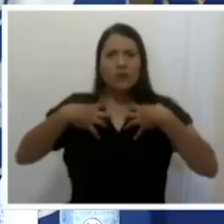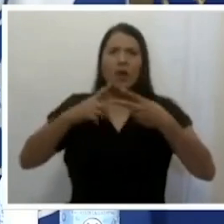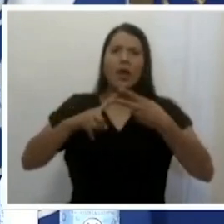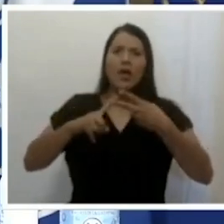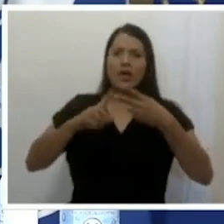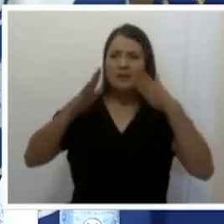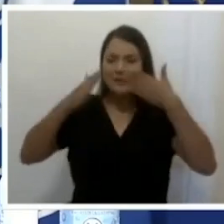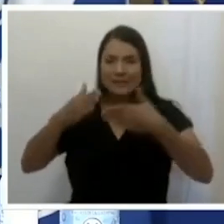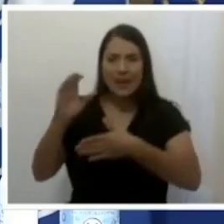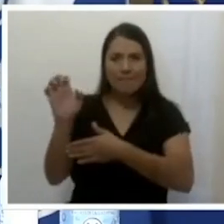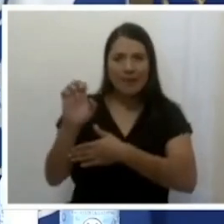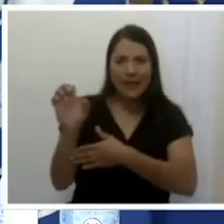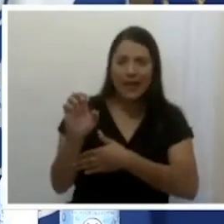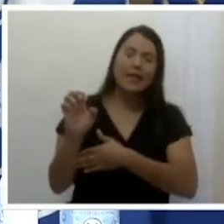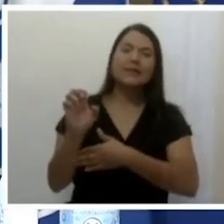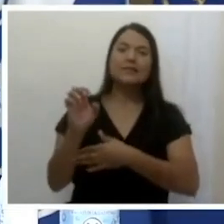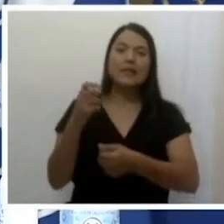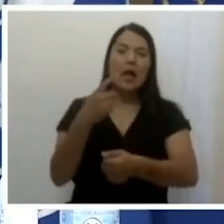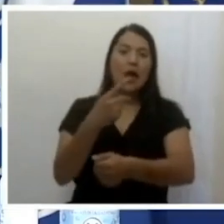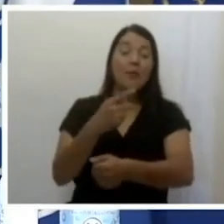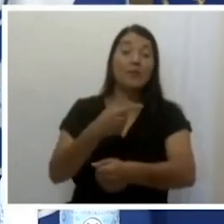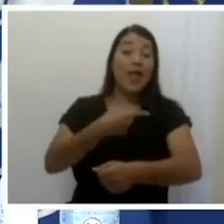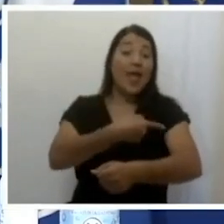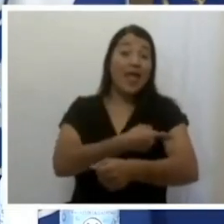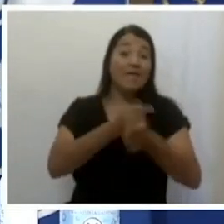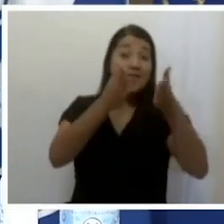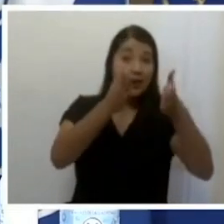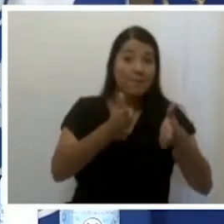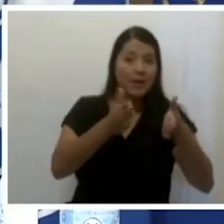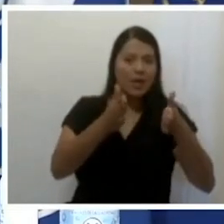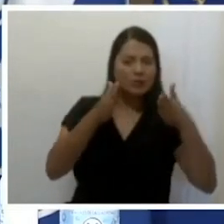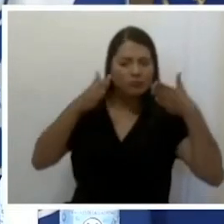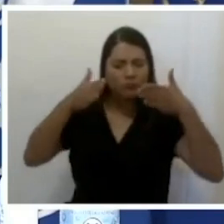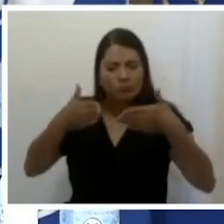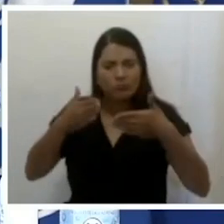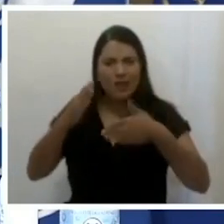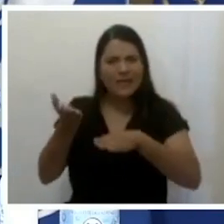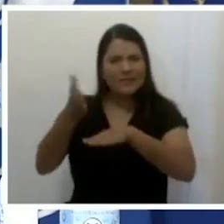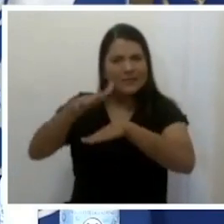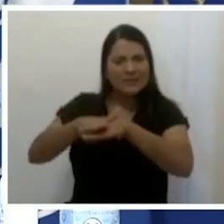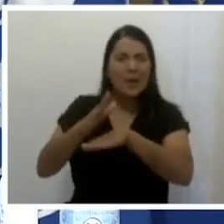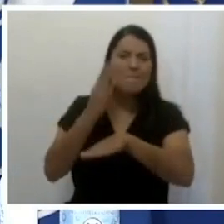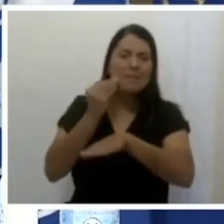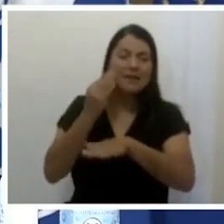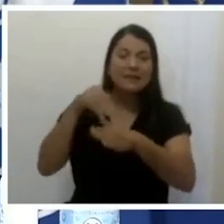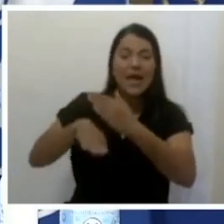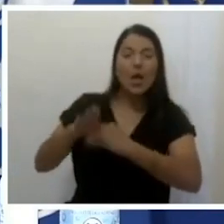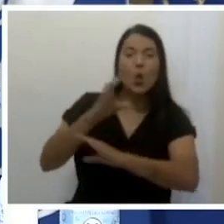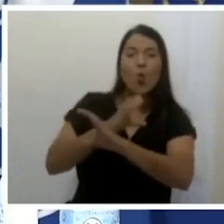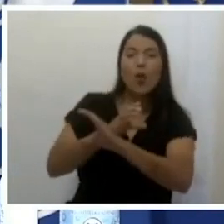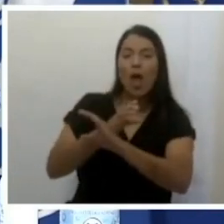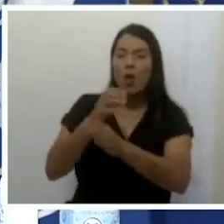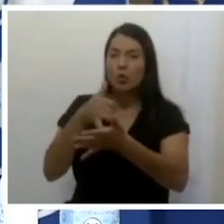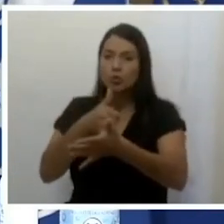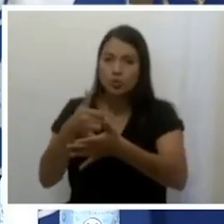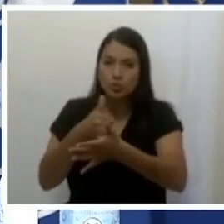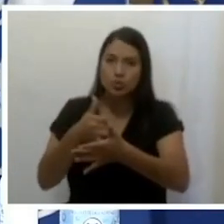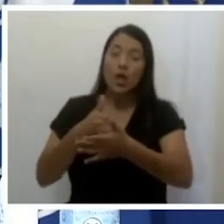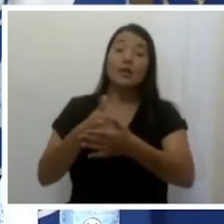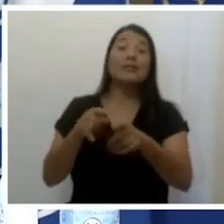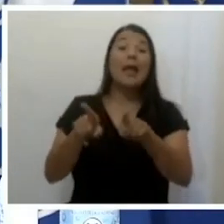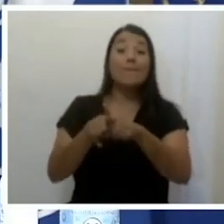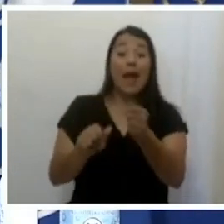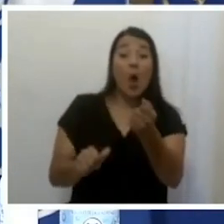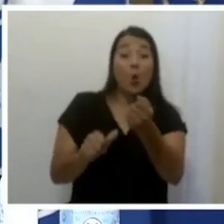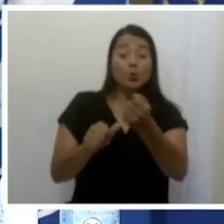enfermeras y enfermeros especializados en cuidados críticos, auxiliares de enfermeros, enfermería y otros equipos que